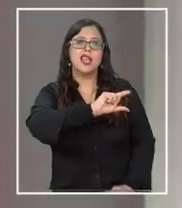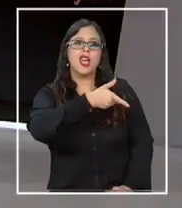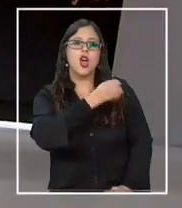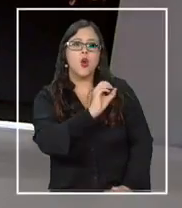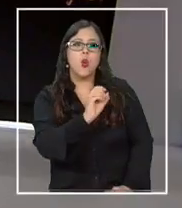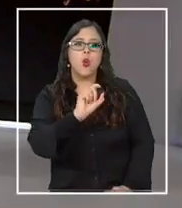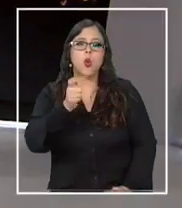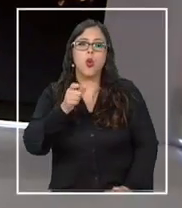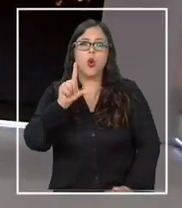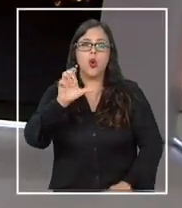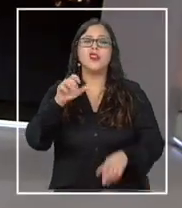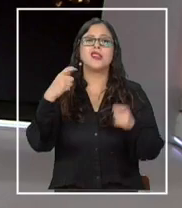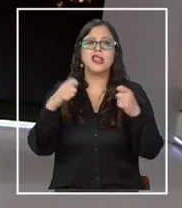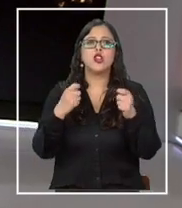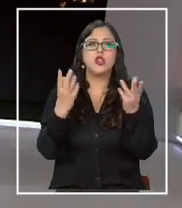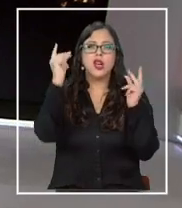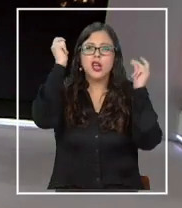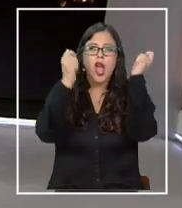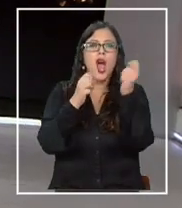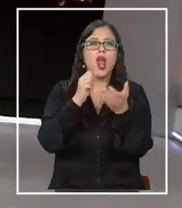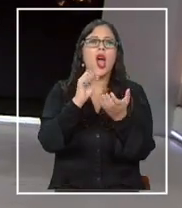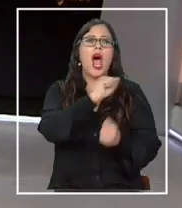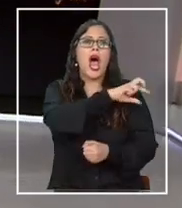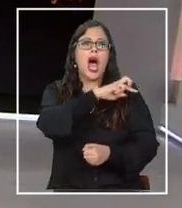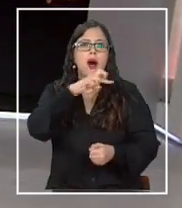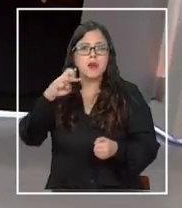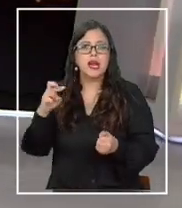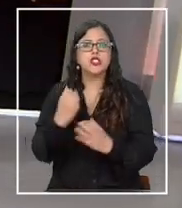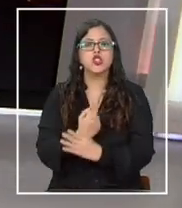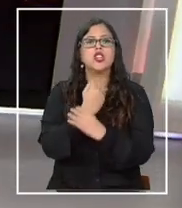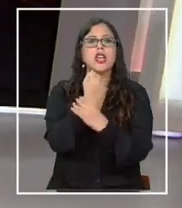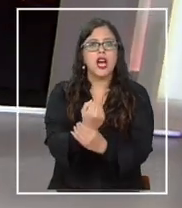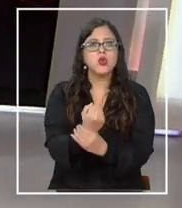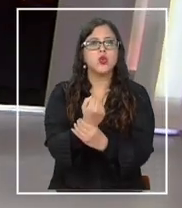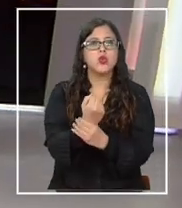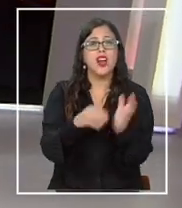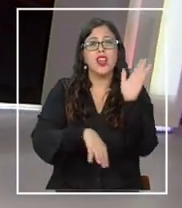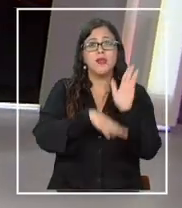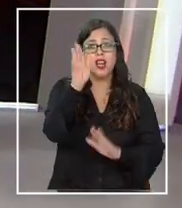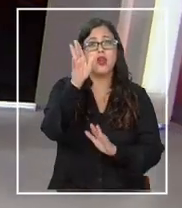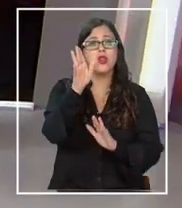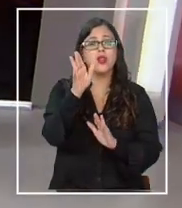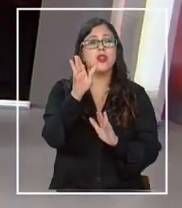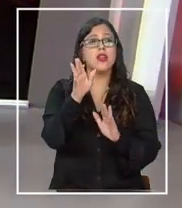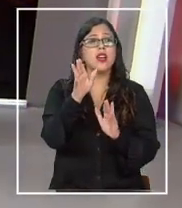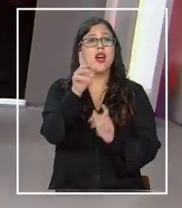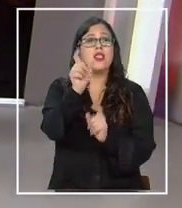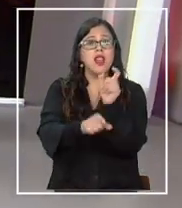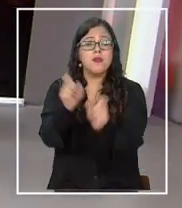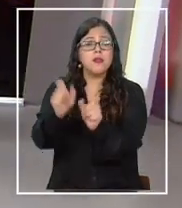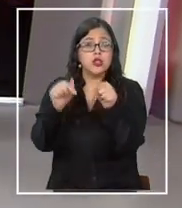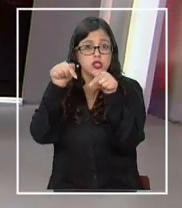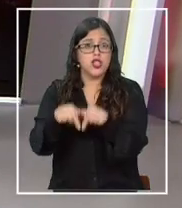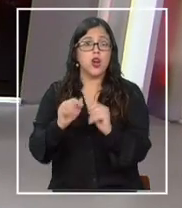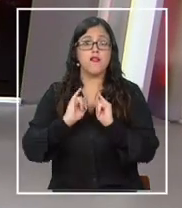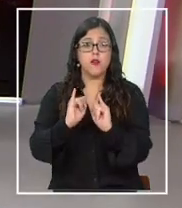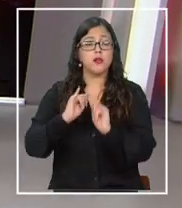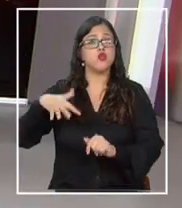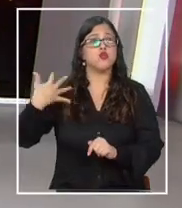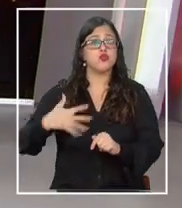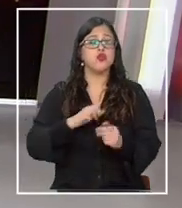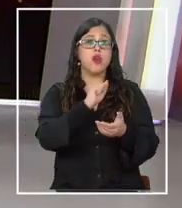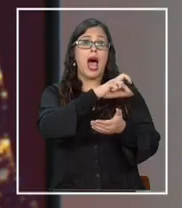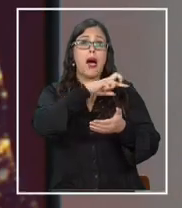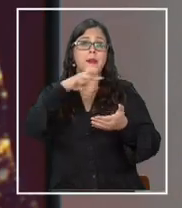Estamos tratando de crear aplicaciones que ayuden a gran parte, sino a la mayoría de la humanidad y en este momento hace noticias justamente de esta